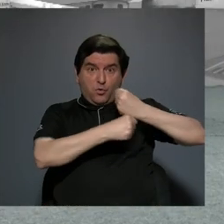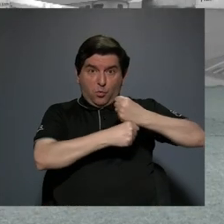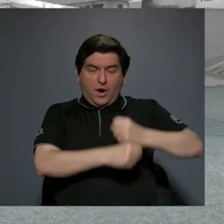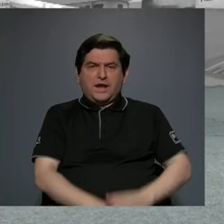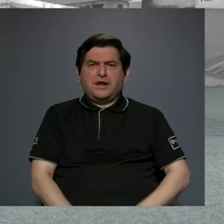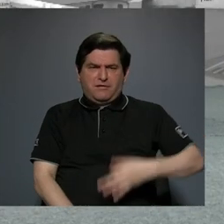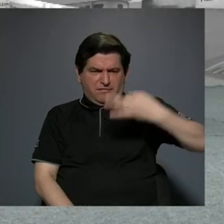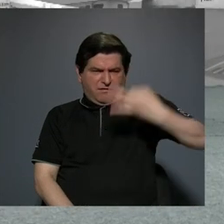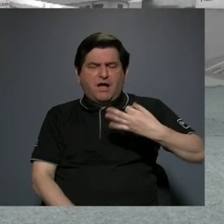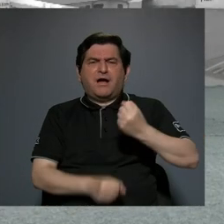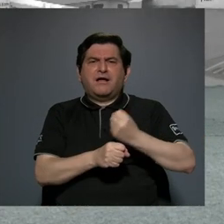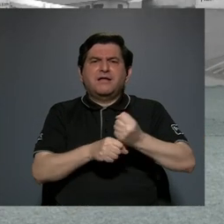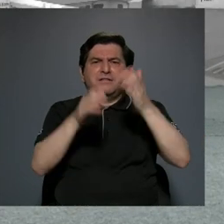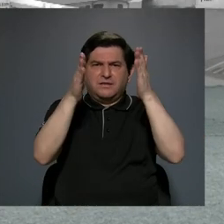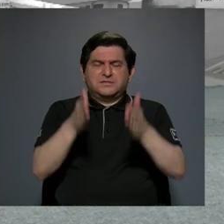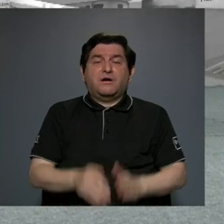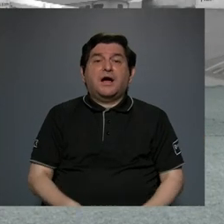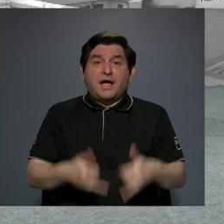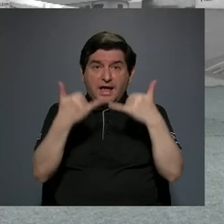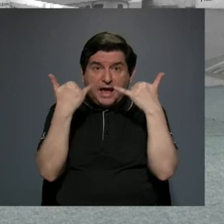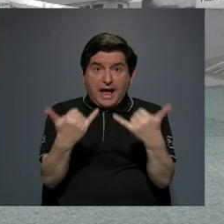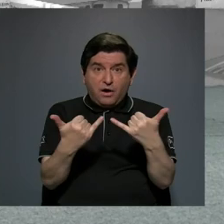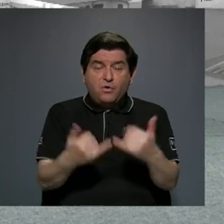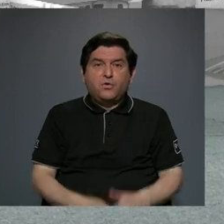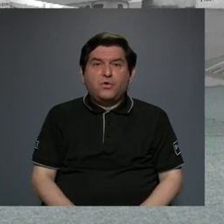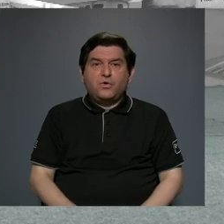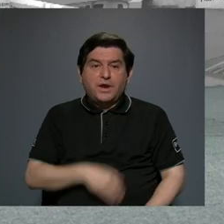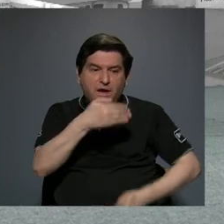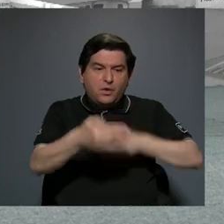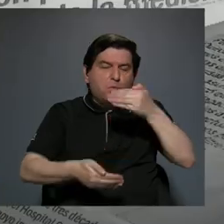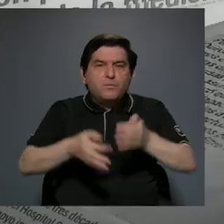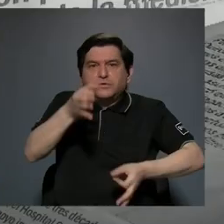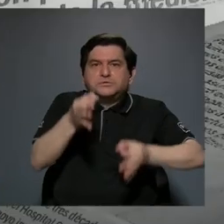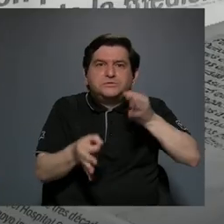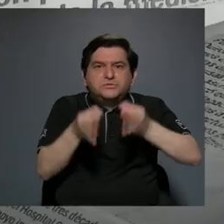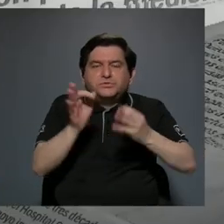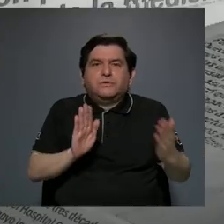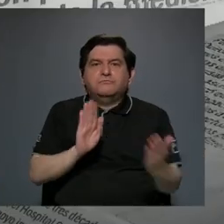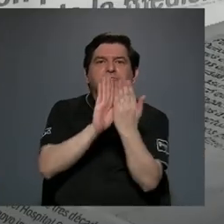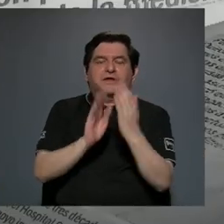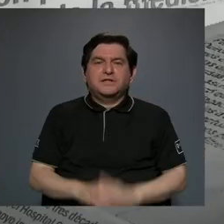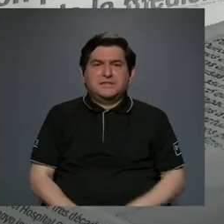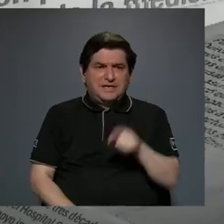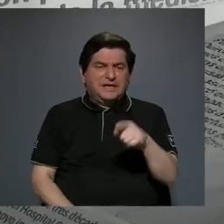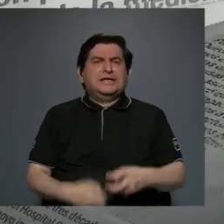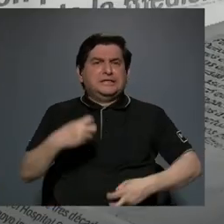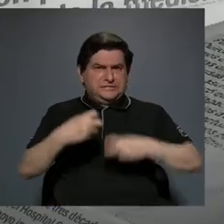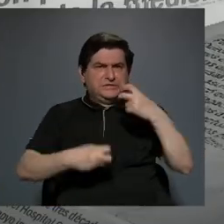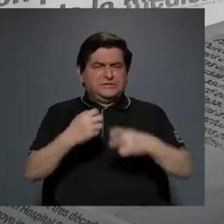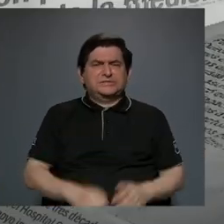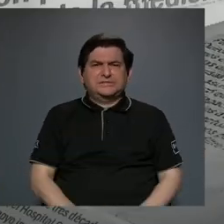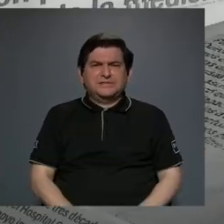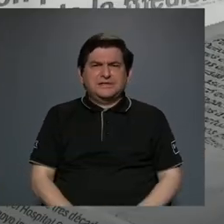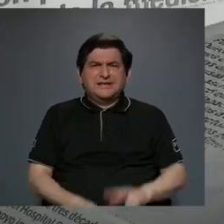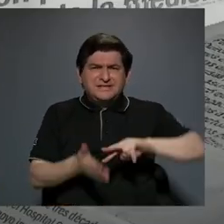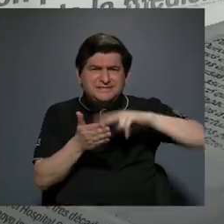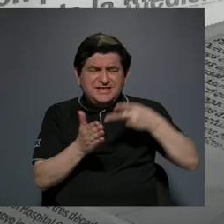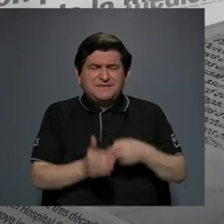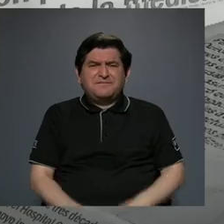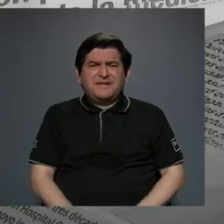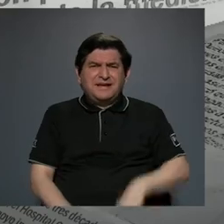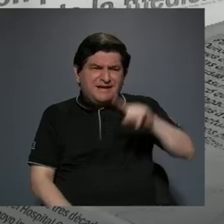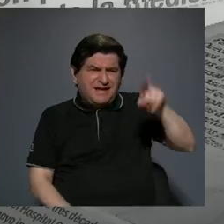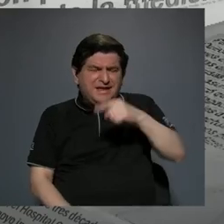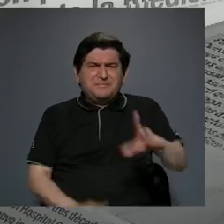consolidan estos trabajadores hoy día está siendo judicializada y eso es muy grave, eso es reventar con un derecho